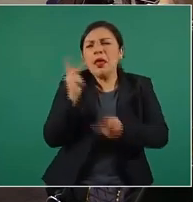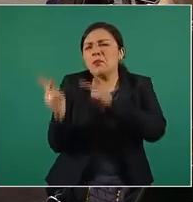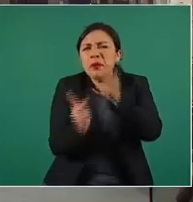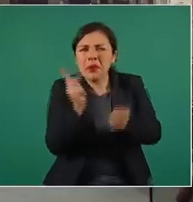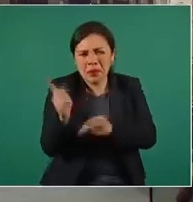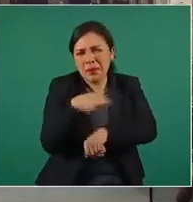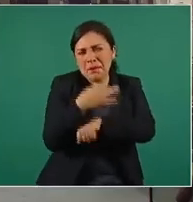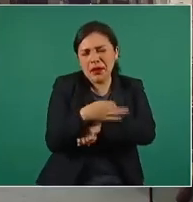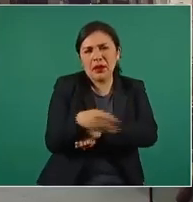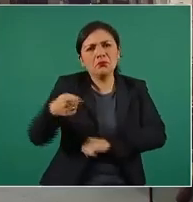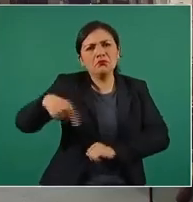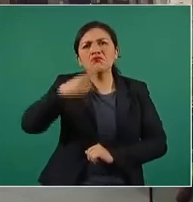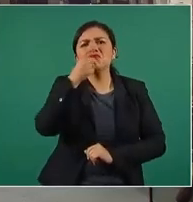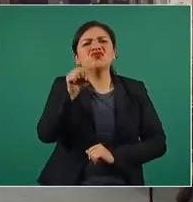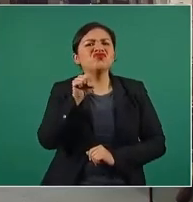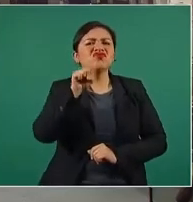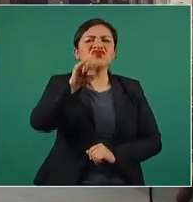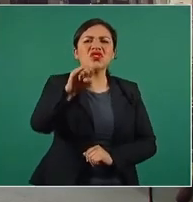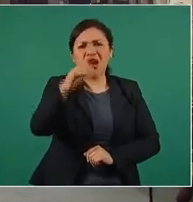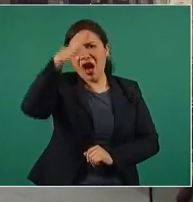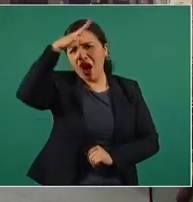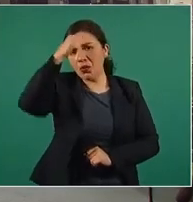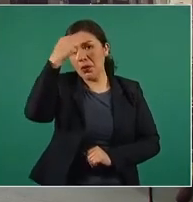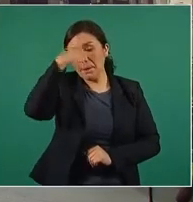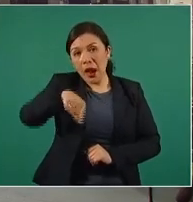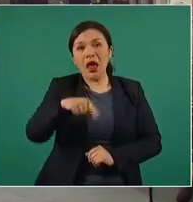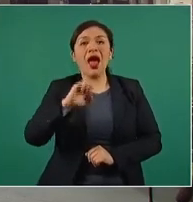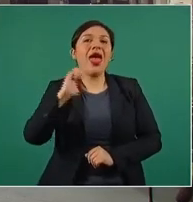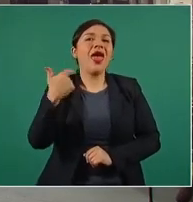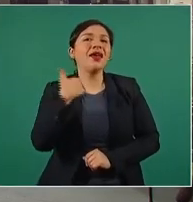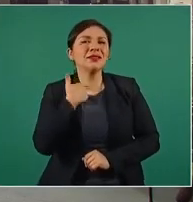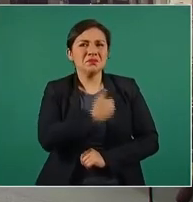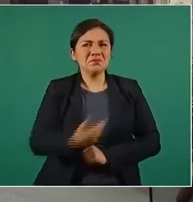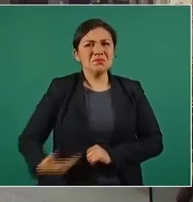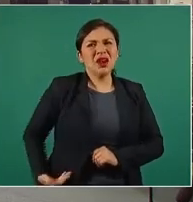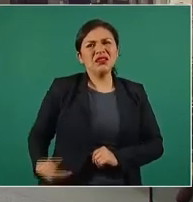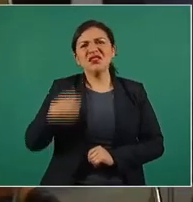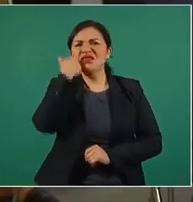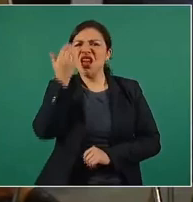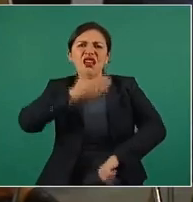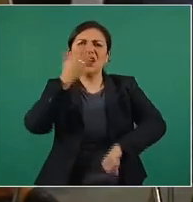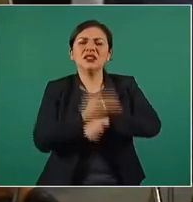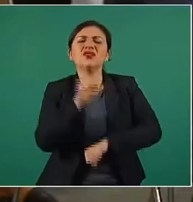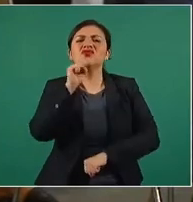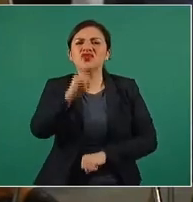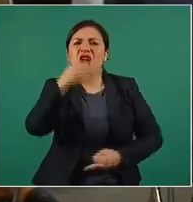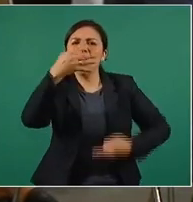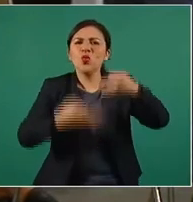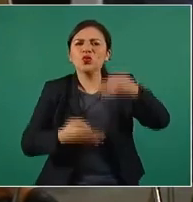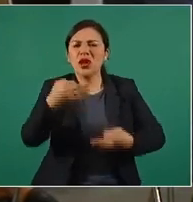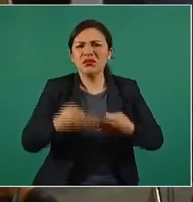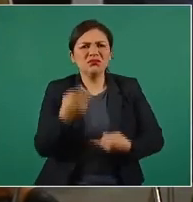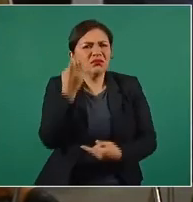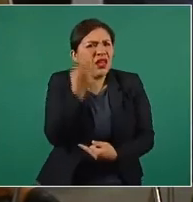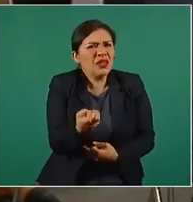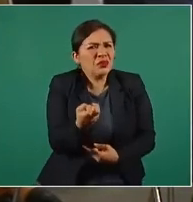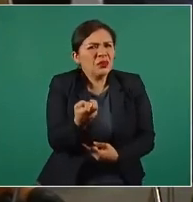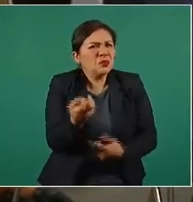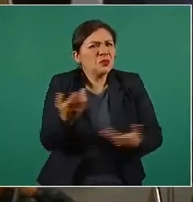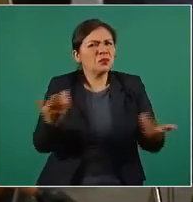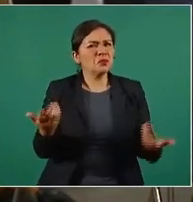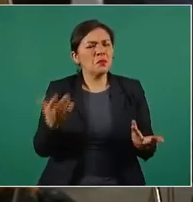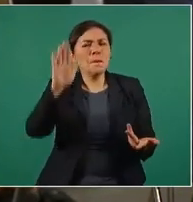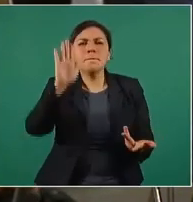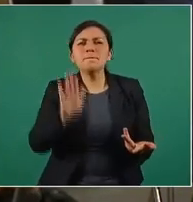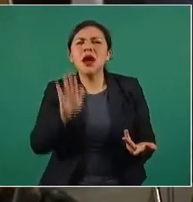totalmente de acuerdo en que se juzgue a los expresidentes. Eso no se discutiría, pero sin embargo